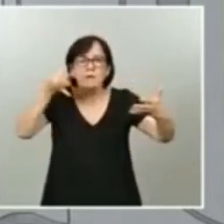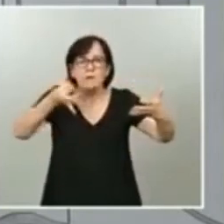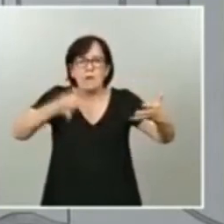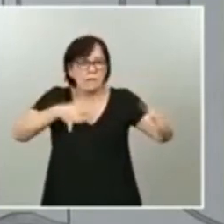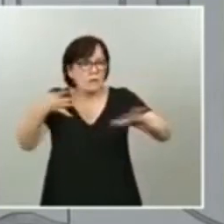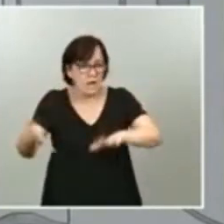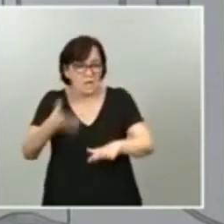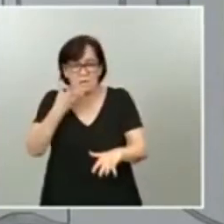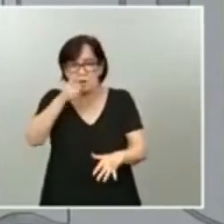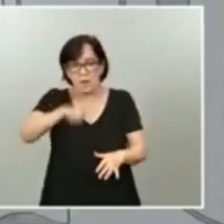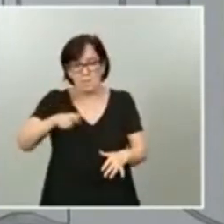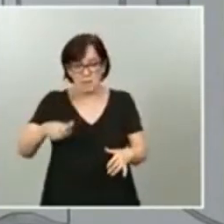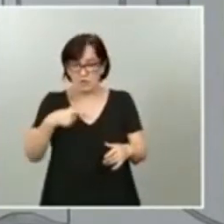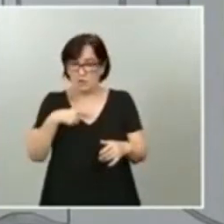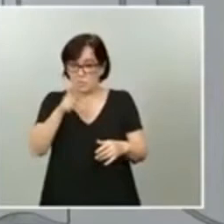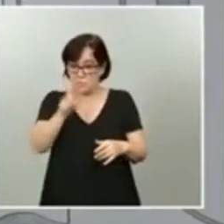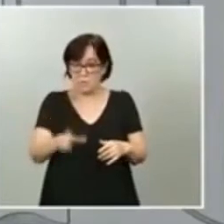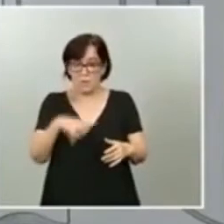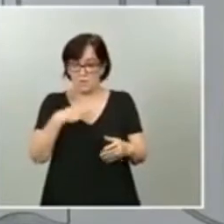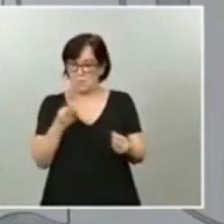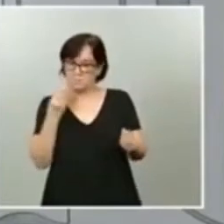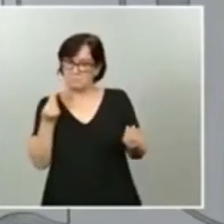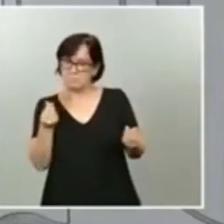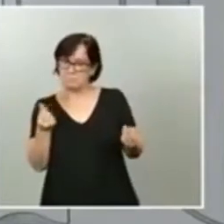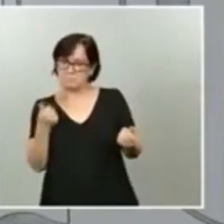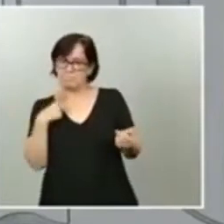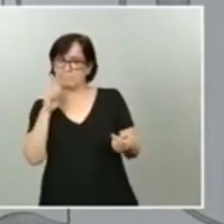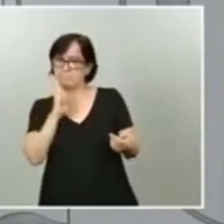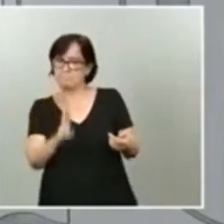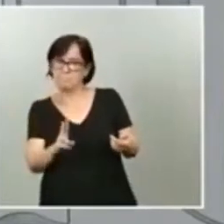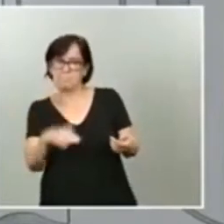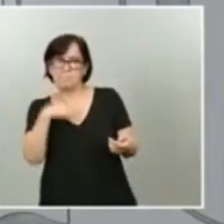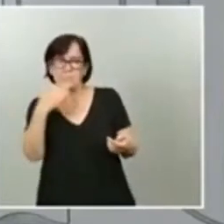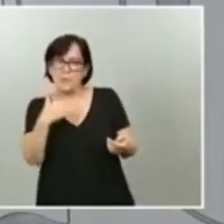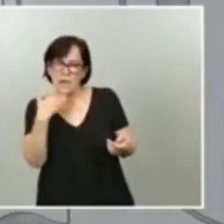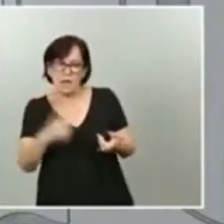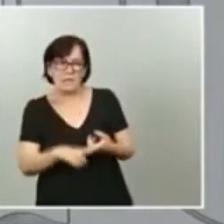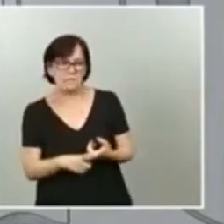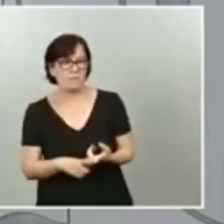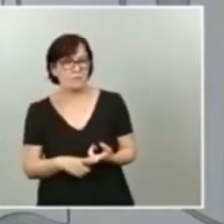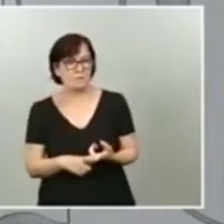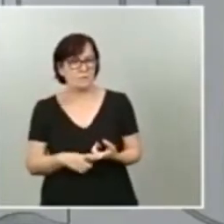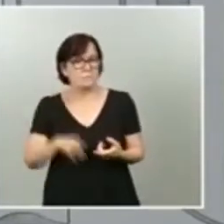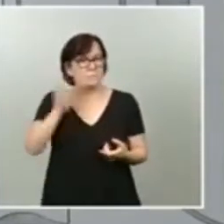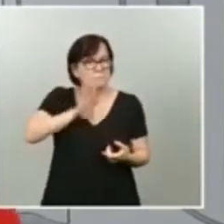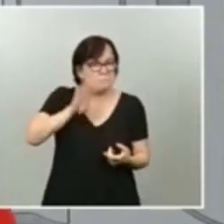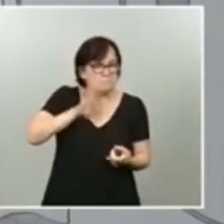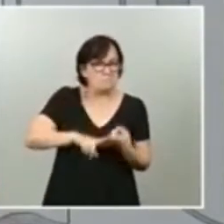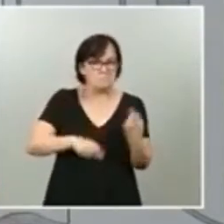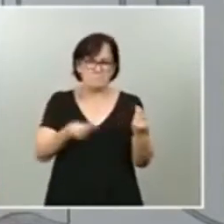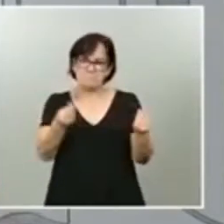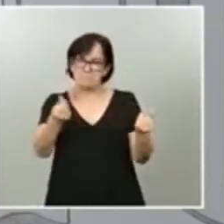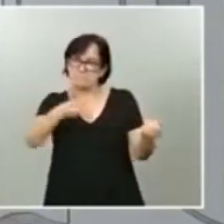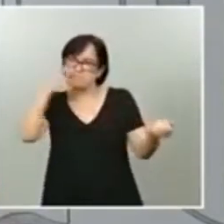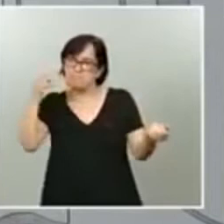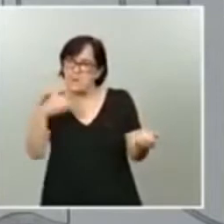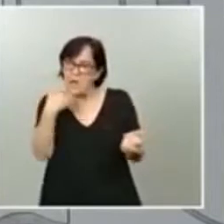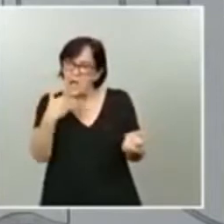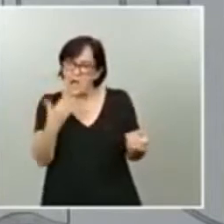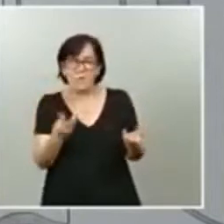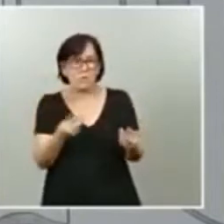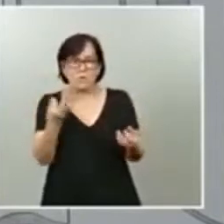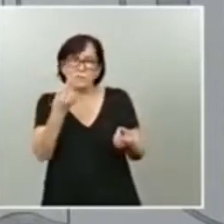pueda apreciar algún tipo de separación o algún tipo de irregularidad o de indicio, hay que investigarla,